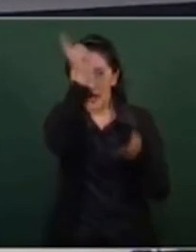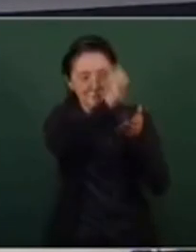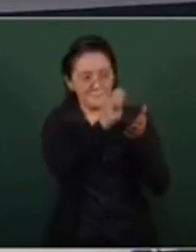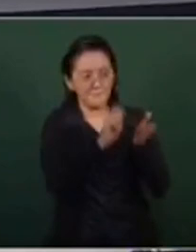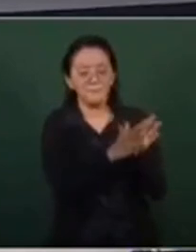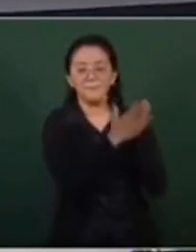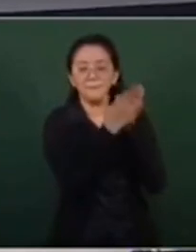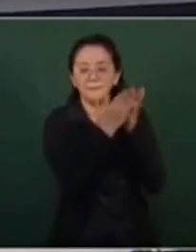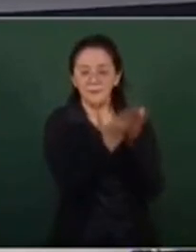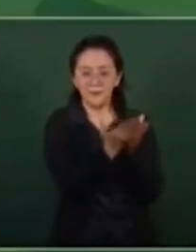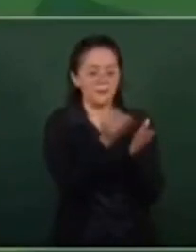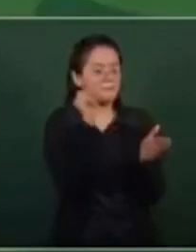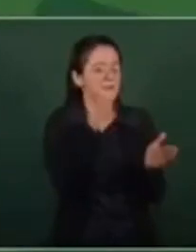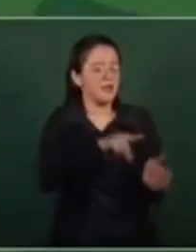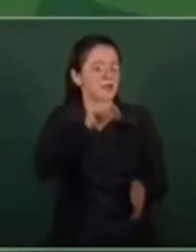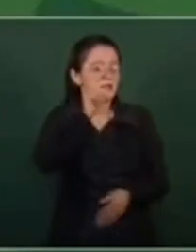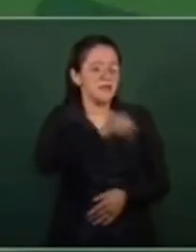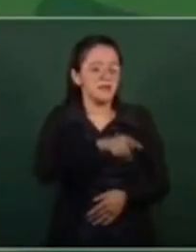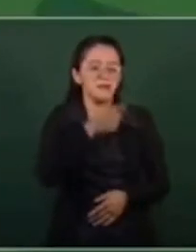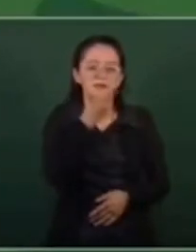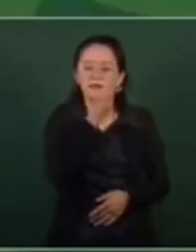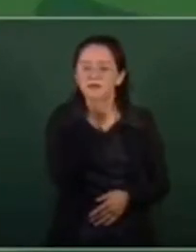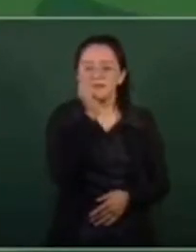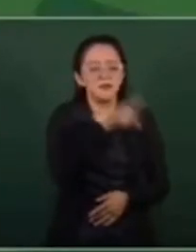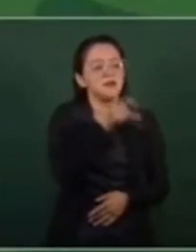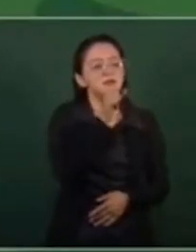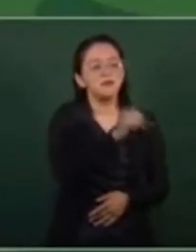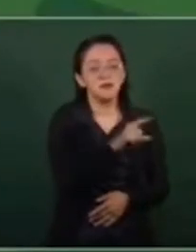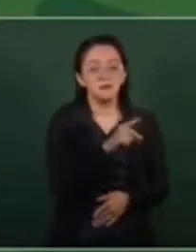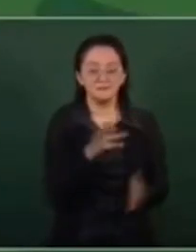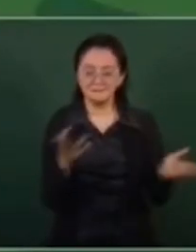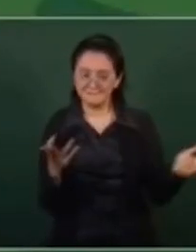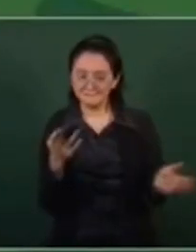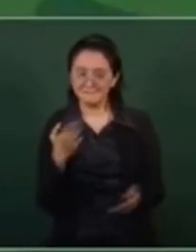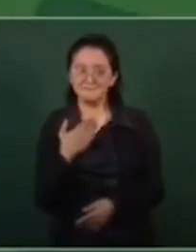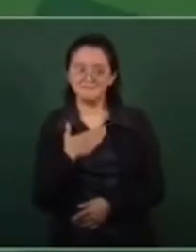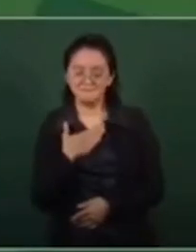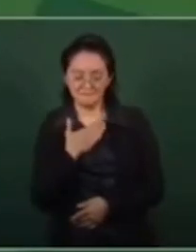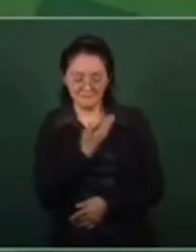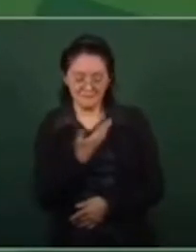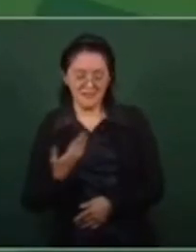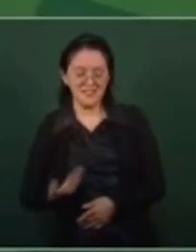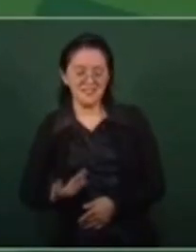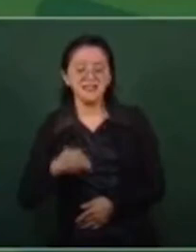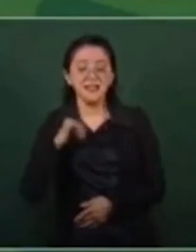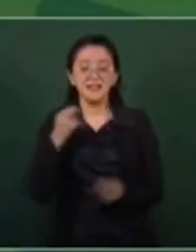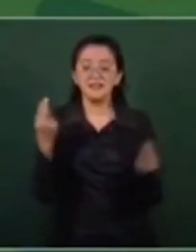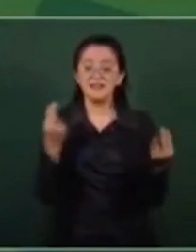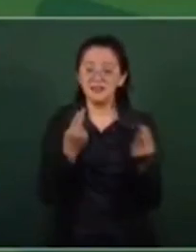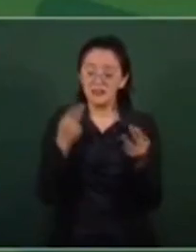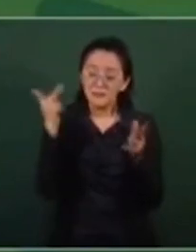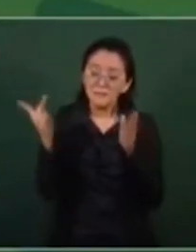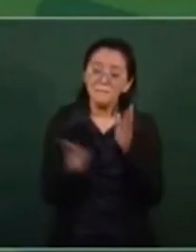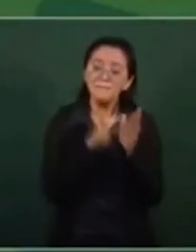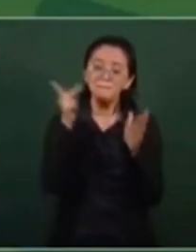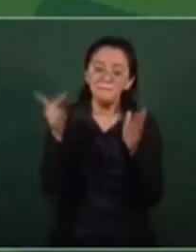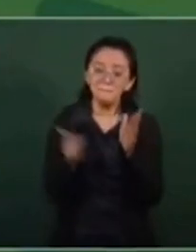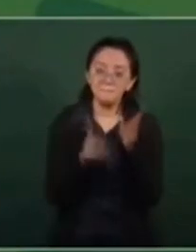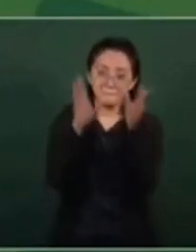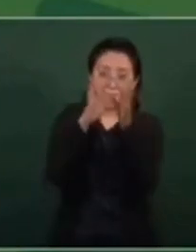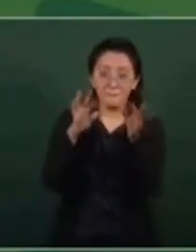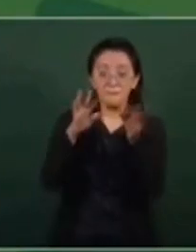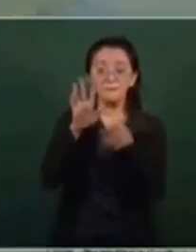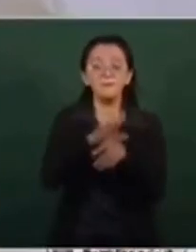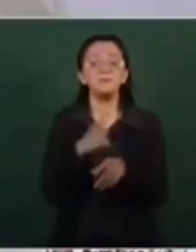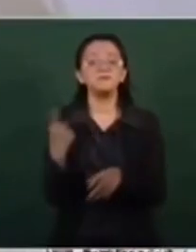no debe de caer en lugares comunes, un dirigente sí tiene que repetir y repetir, porque su labor